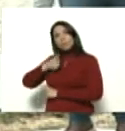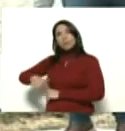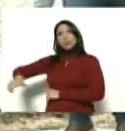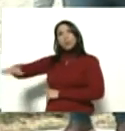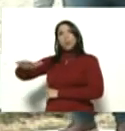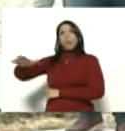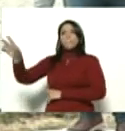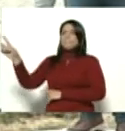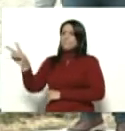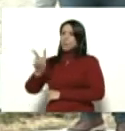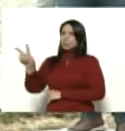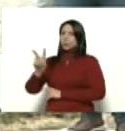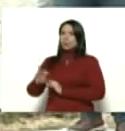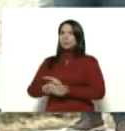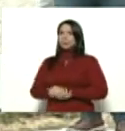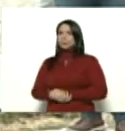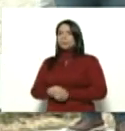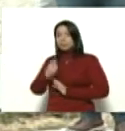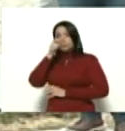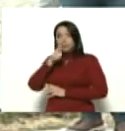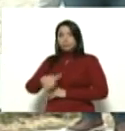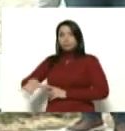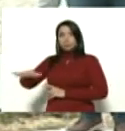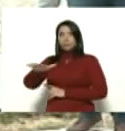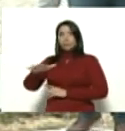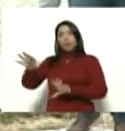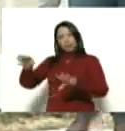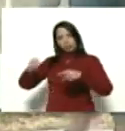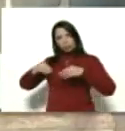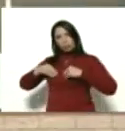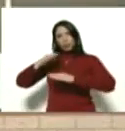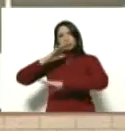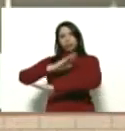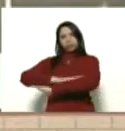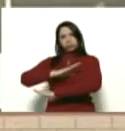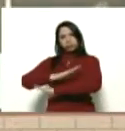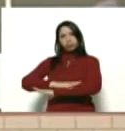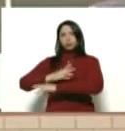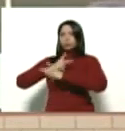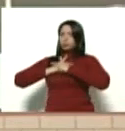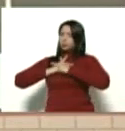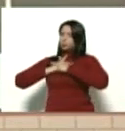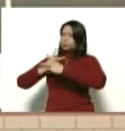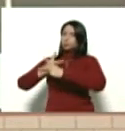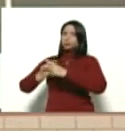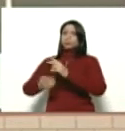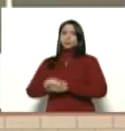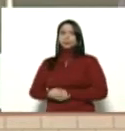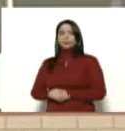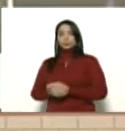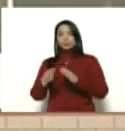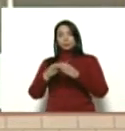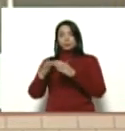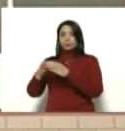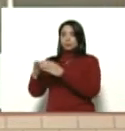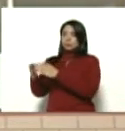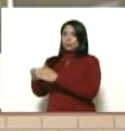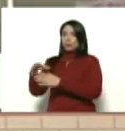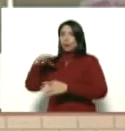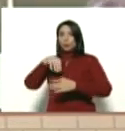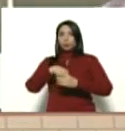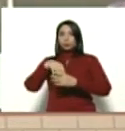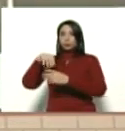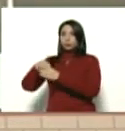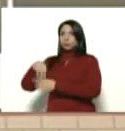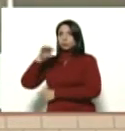venezolano ese pueblo que ha asumido con disciplina con voluntad con organización la cuarentena